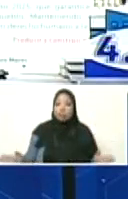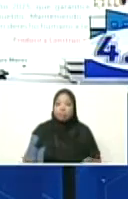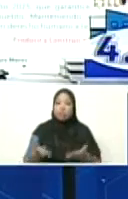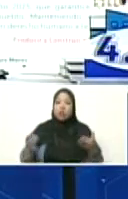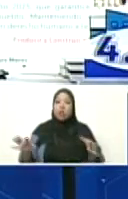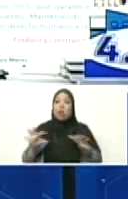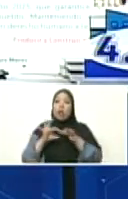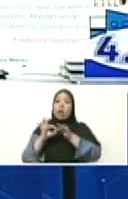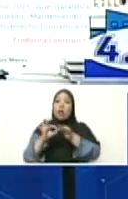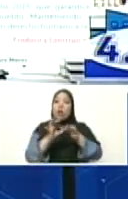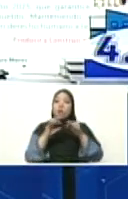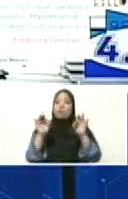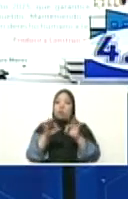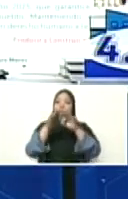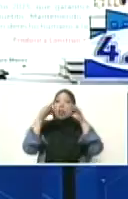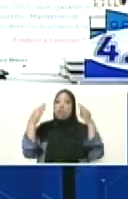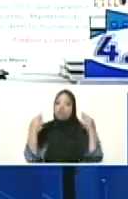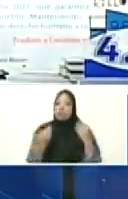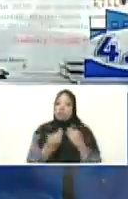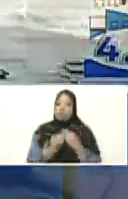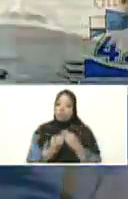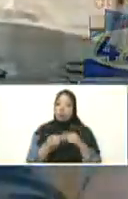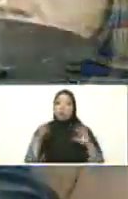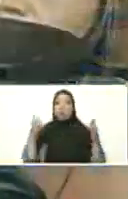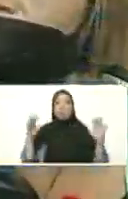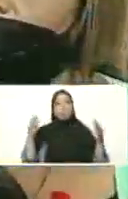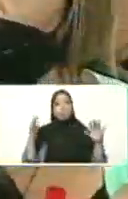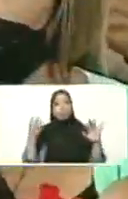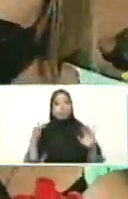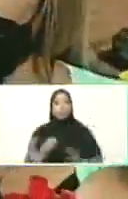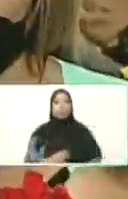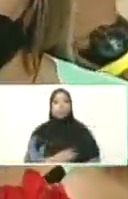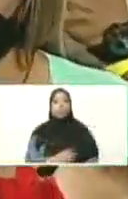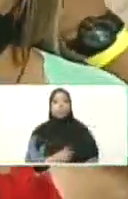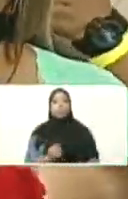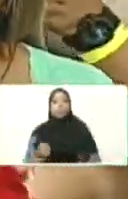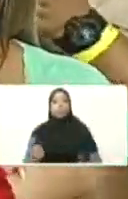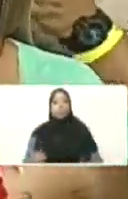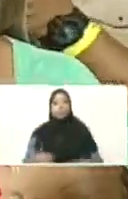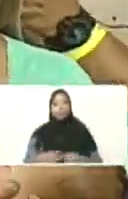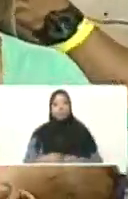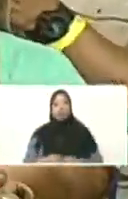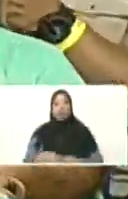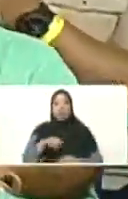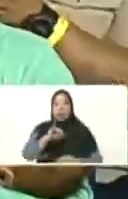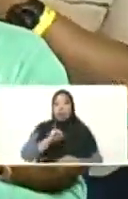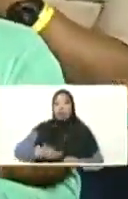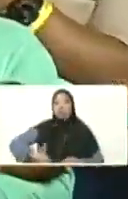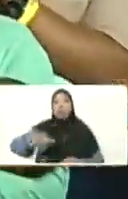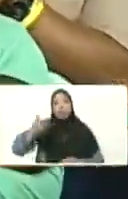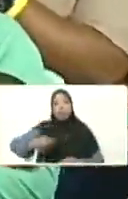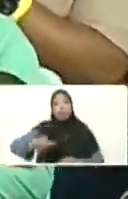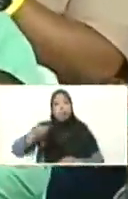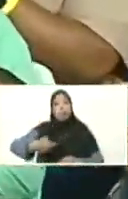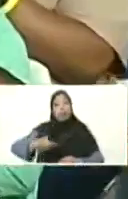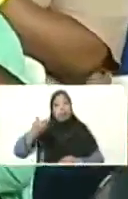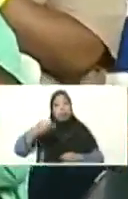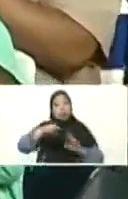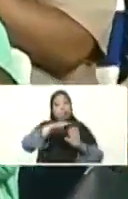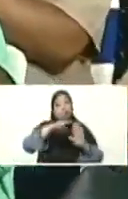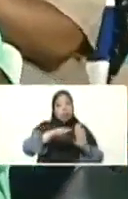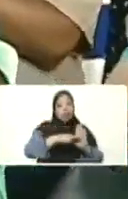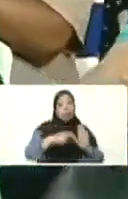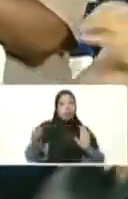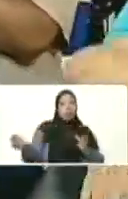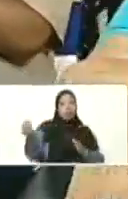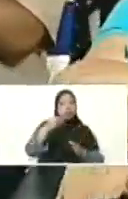familiar, la la unión de las familias. Allí están los componentes. Por un lado,